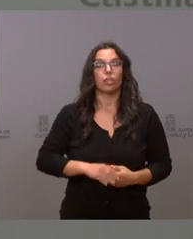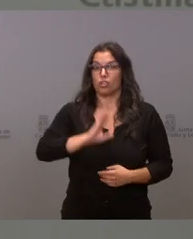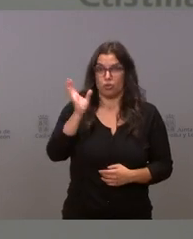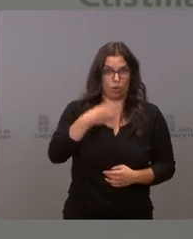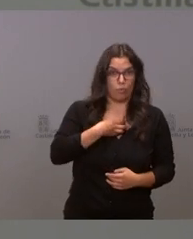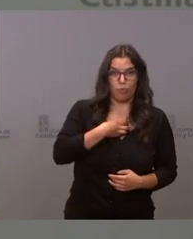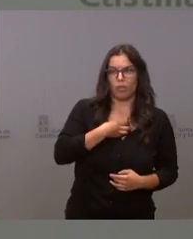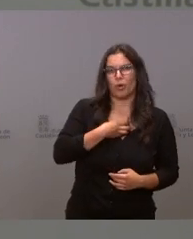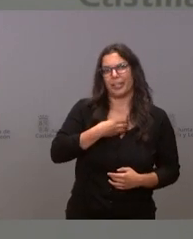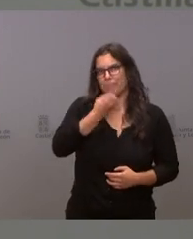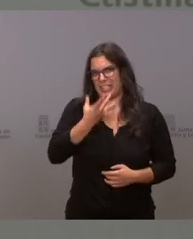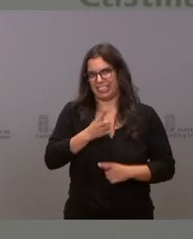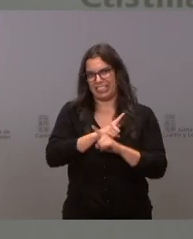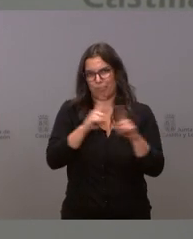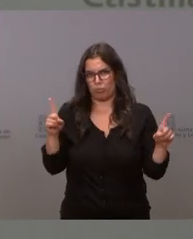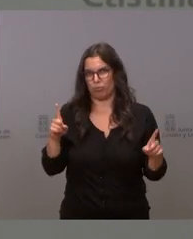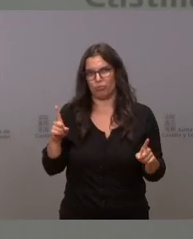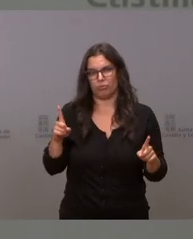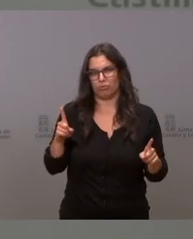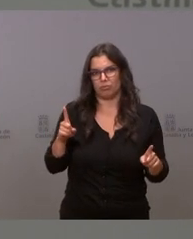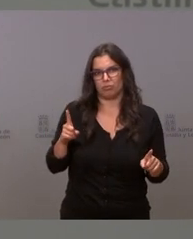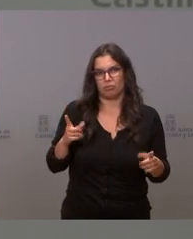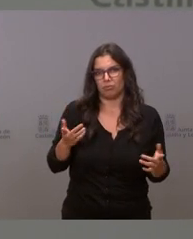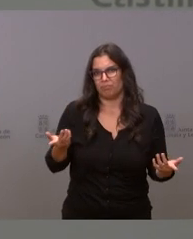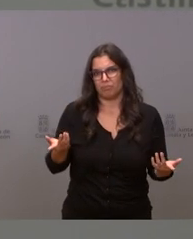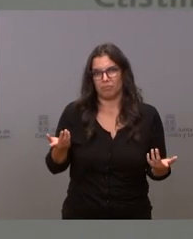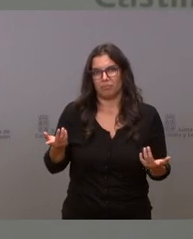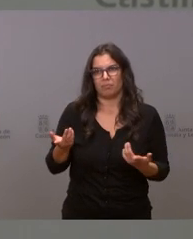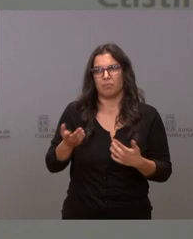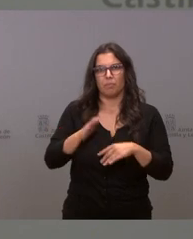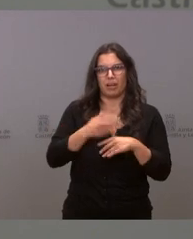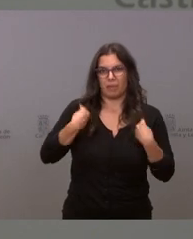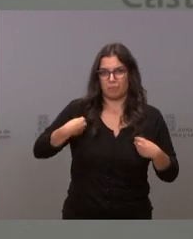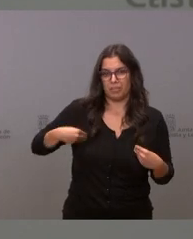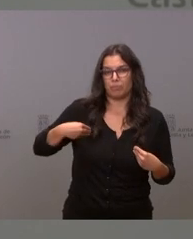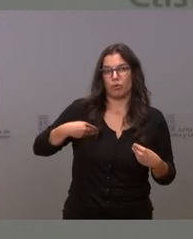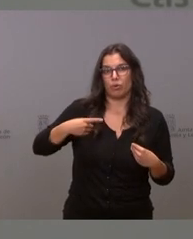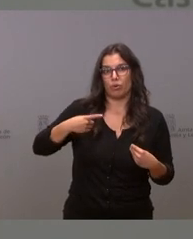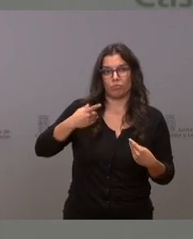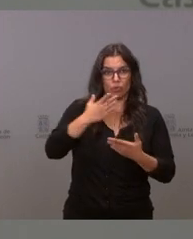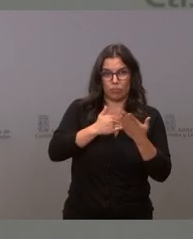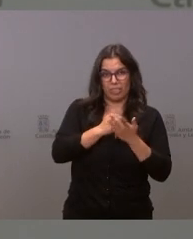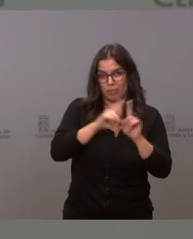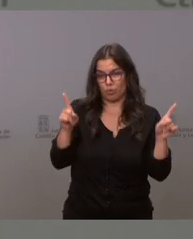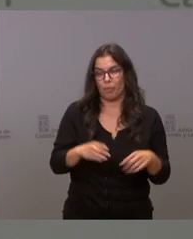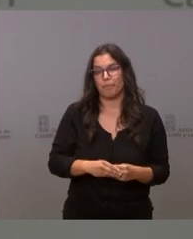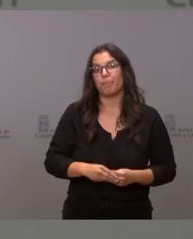ni sería bueno ni siquiera sería bueno tampoco para la propia pandemia. Se han analizado